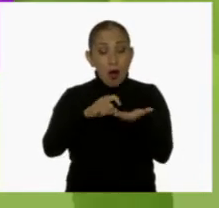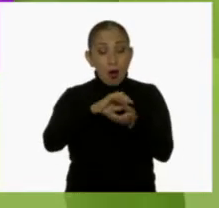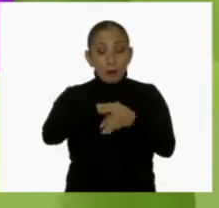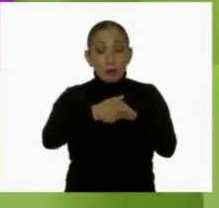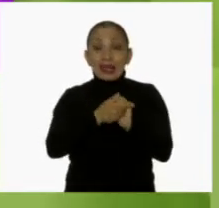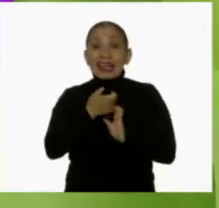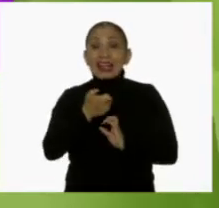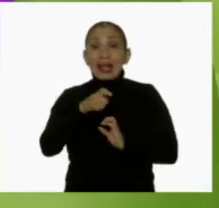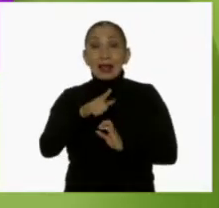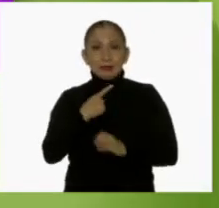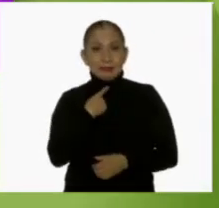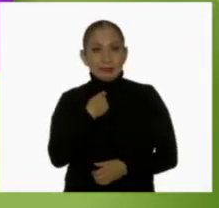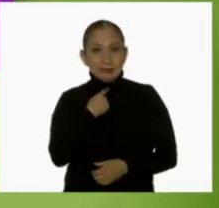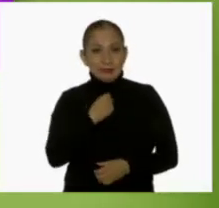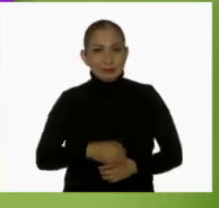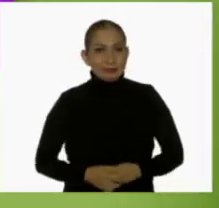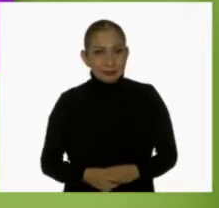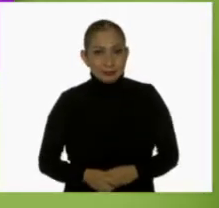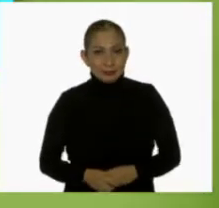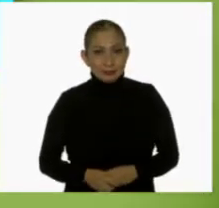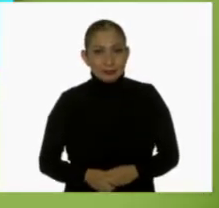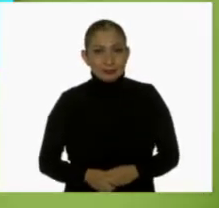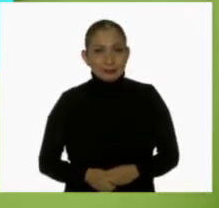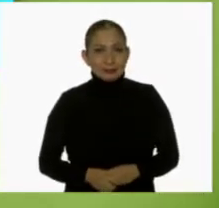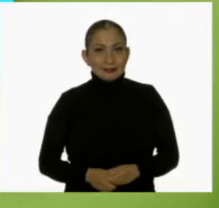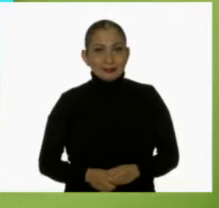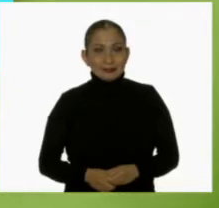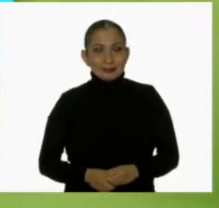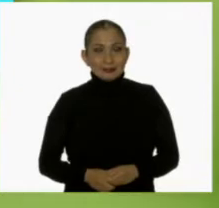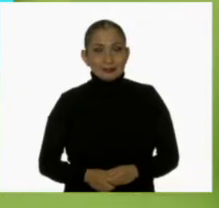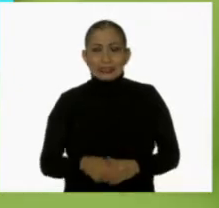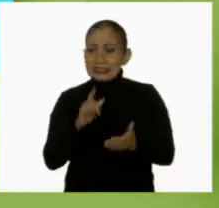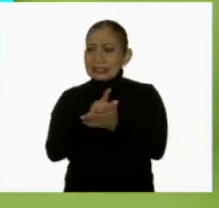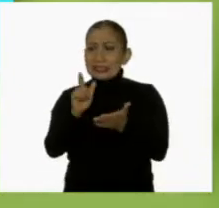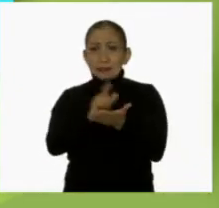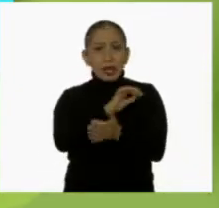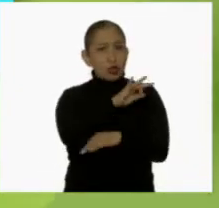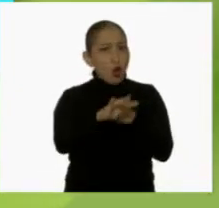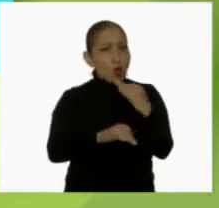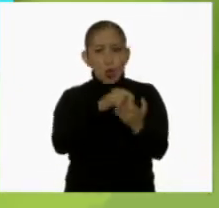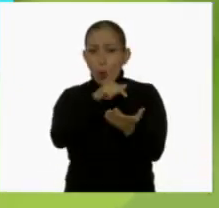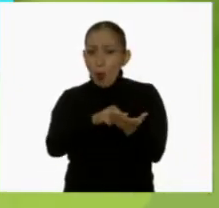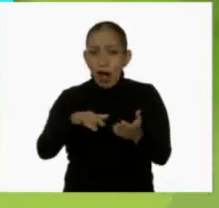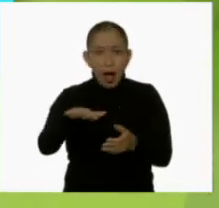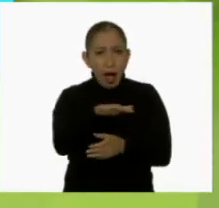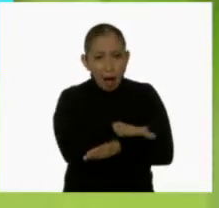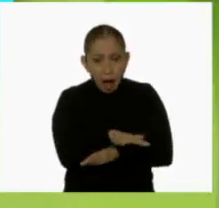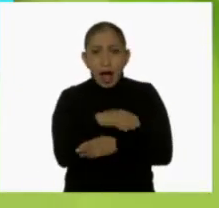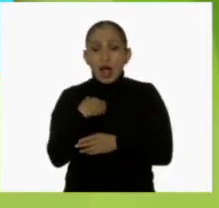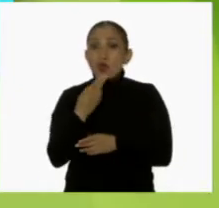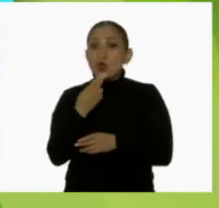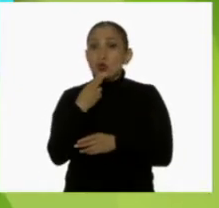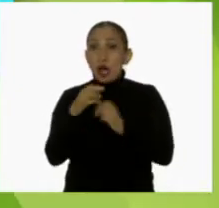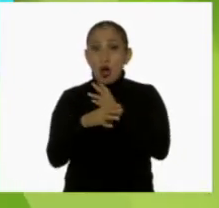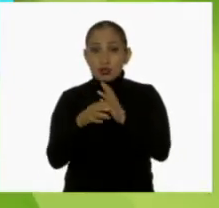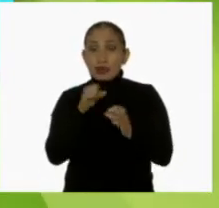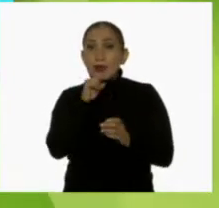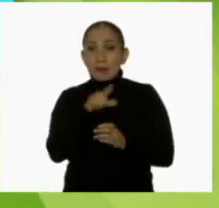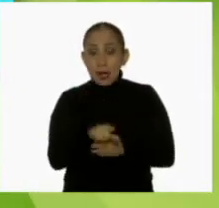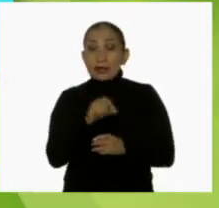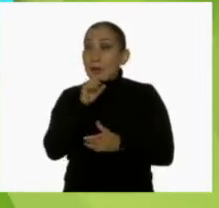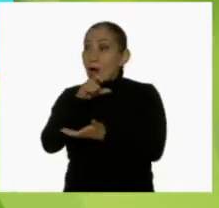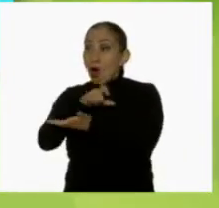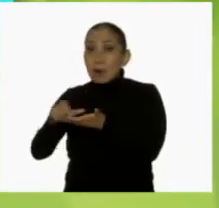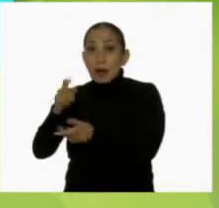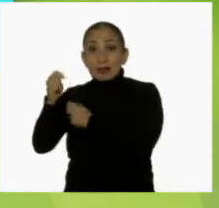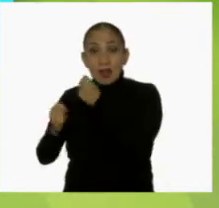desinfectante a base de agua y alcohol. Desinfecta las superficies de los objetos que más utilizas. También las